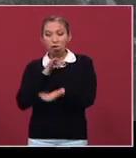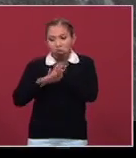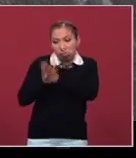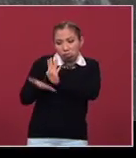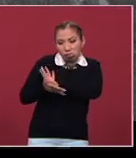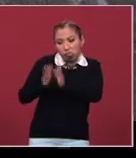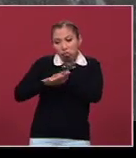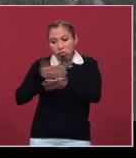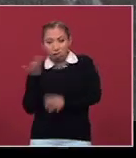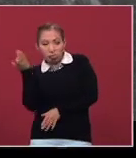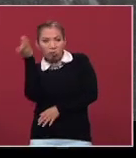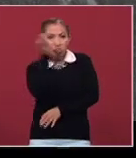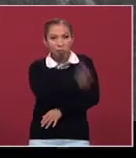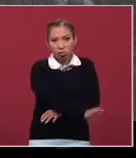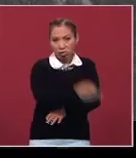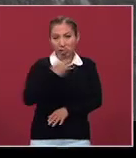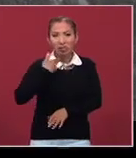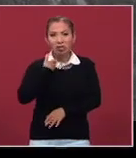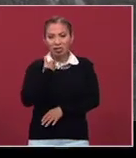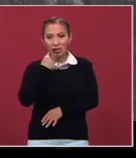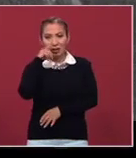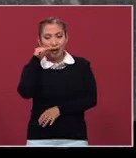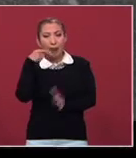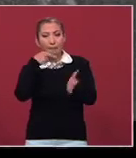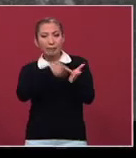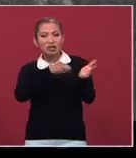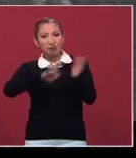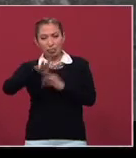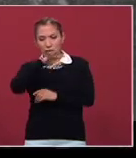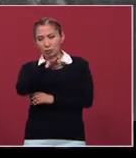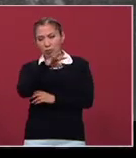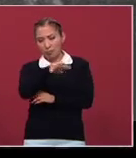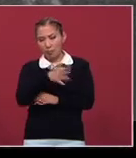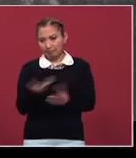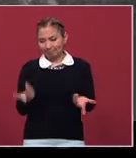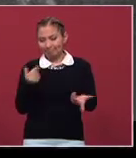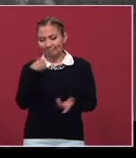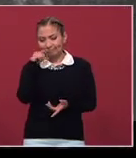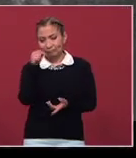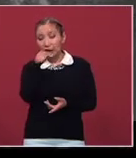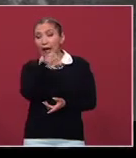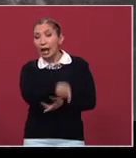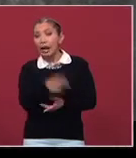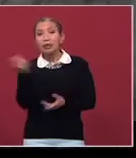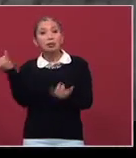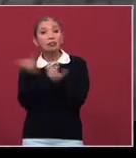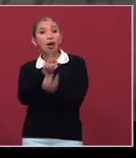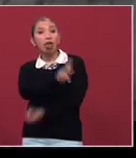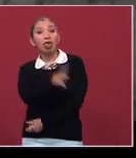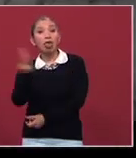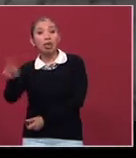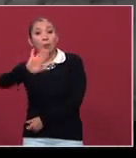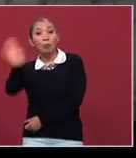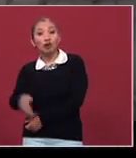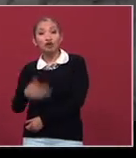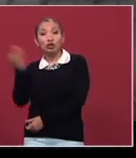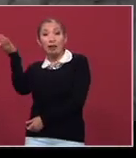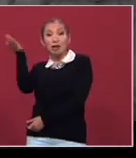magnicidio de 1919, que iba a morir de la misma manera?